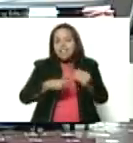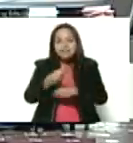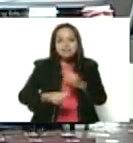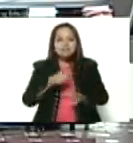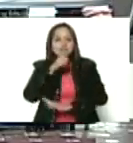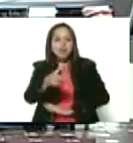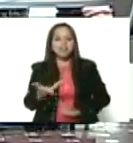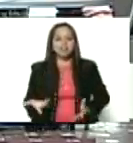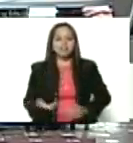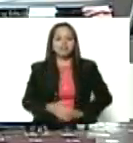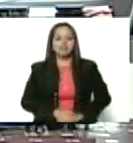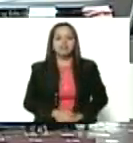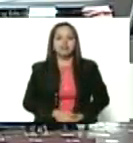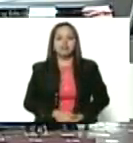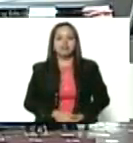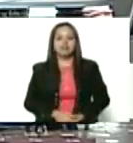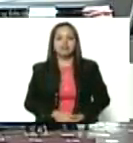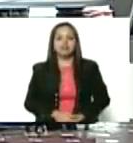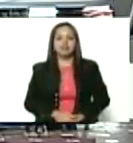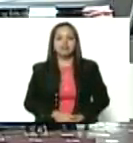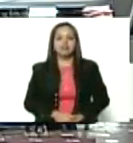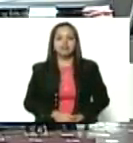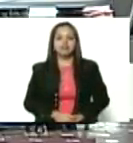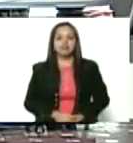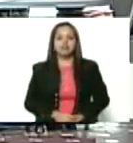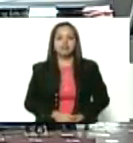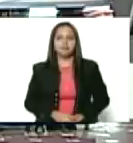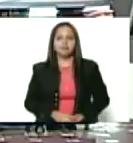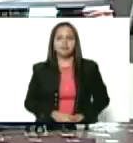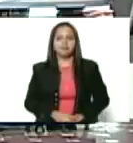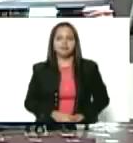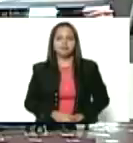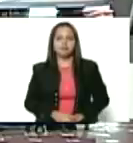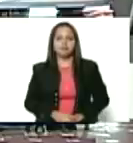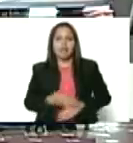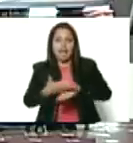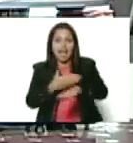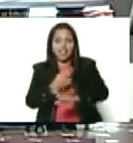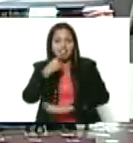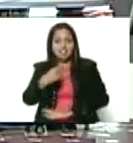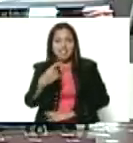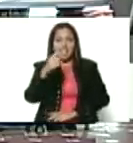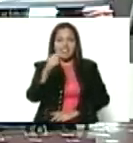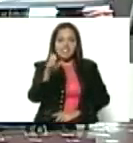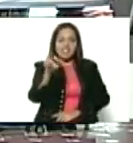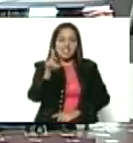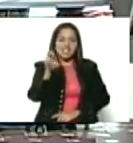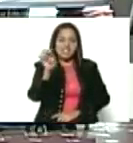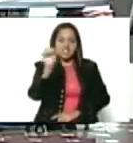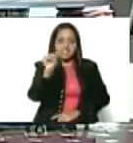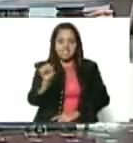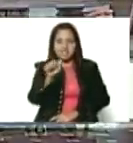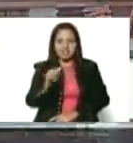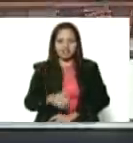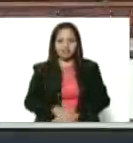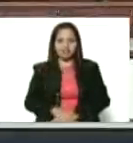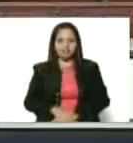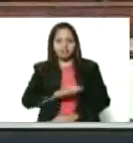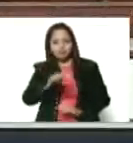cualquier cosa, ¿verdad? Bueno, fíjense ustedes lo que decía Teresa de la Parra, muchachas, que me escuchan.